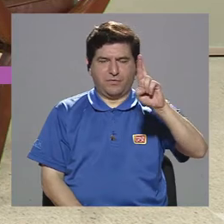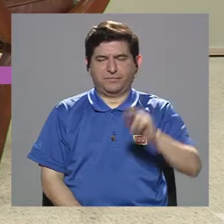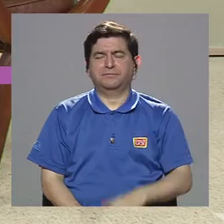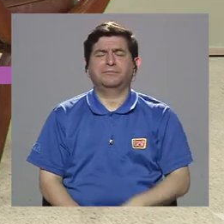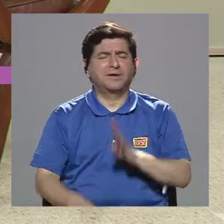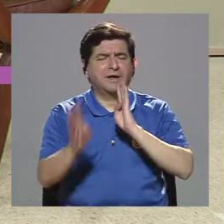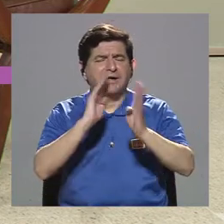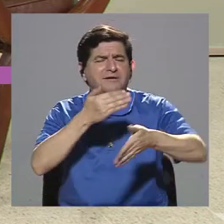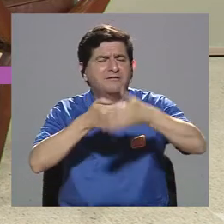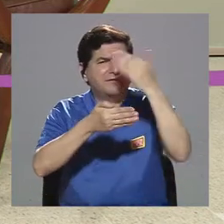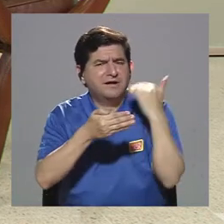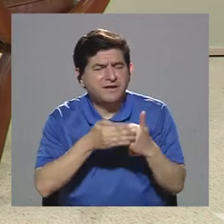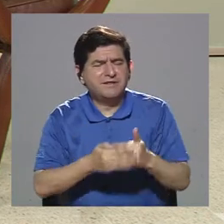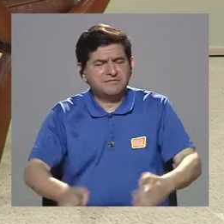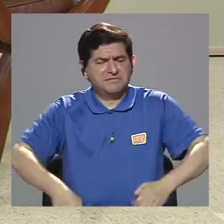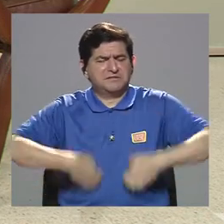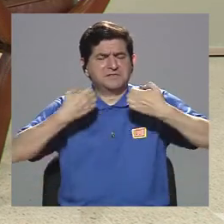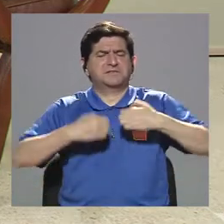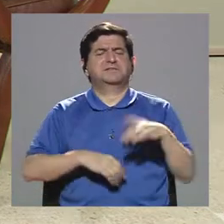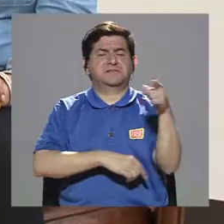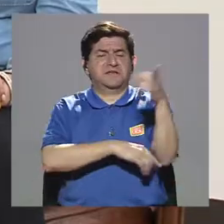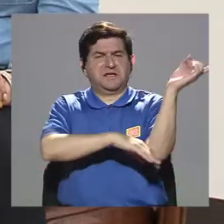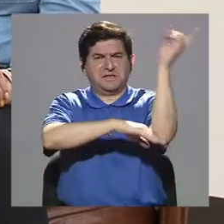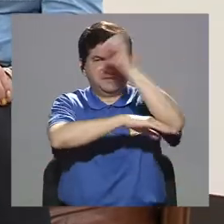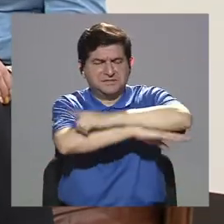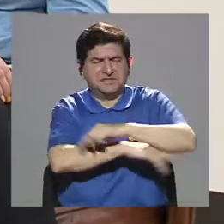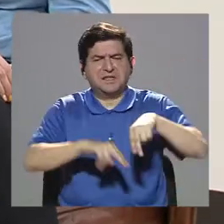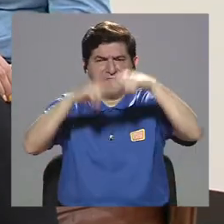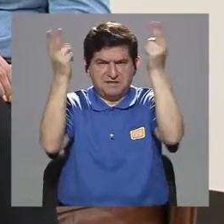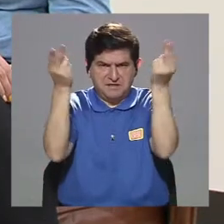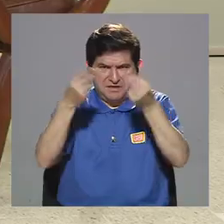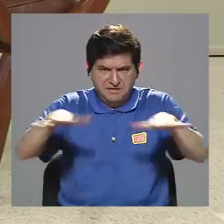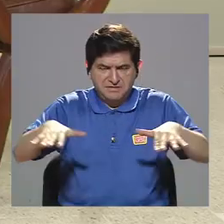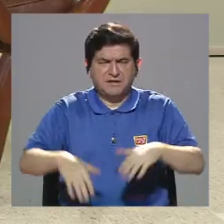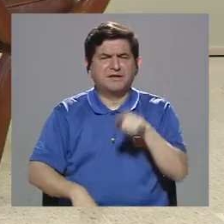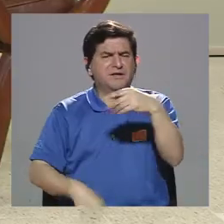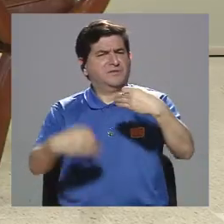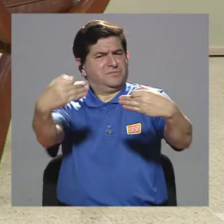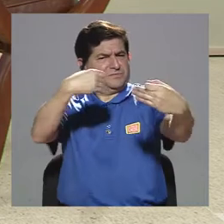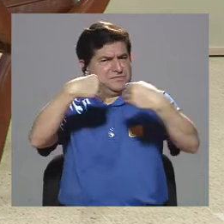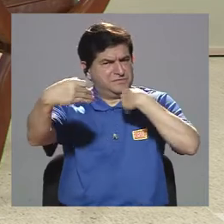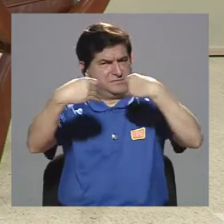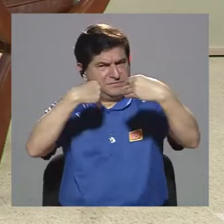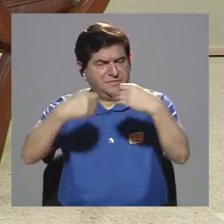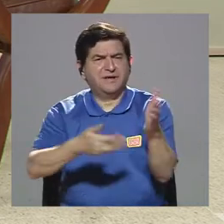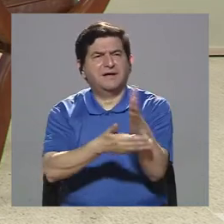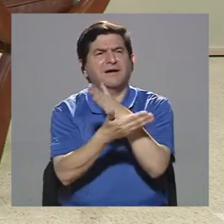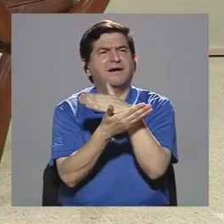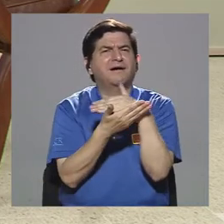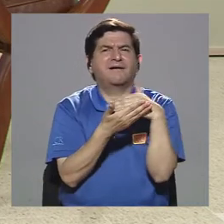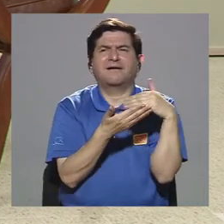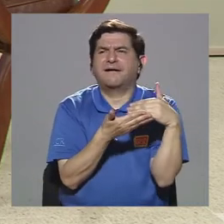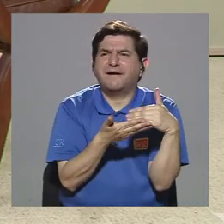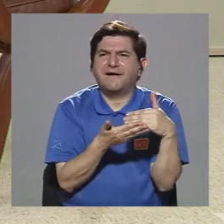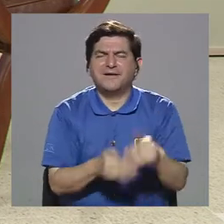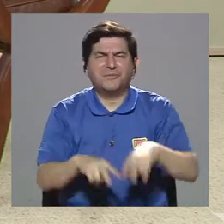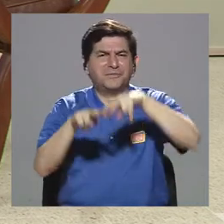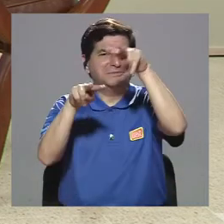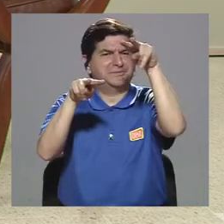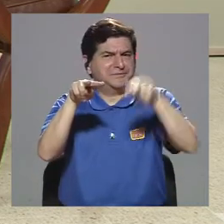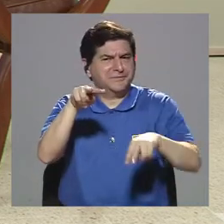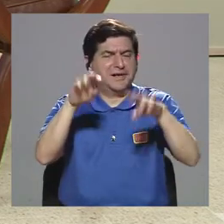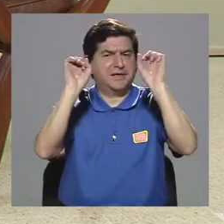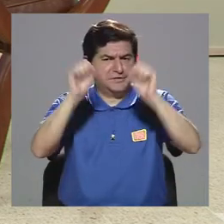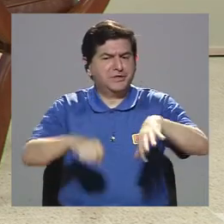qué existen días como este de la internet y usted nos hablaba acerca de algunas, digamos, desventajas que se